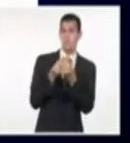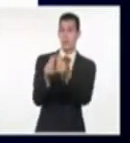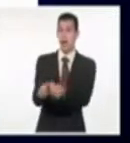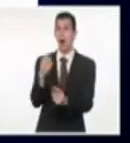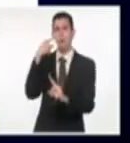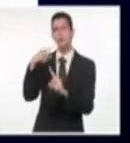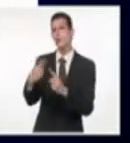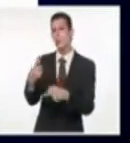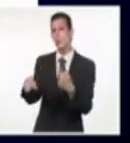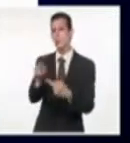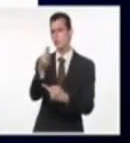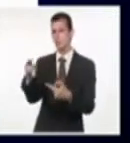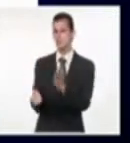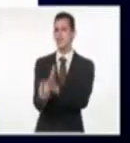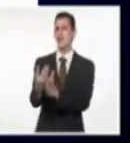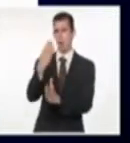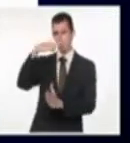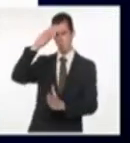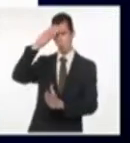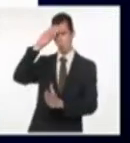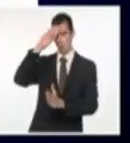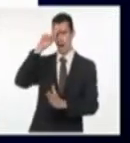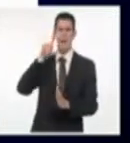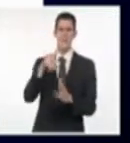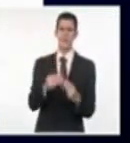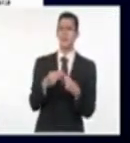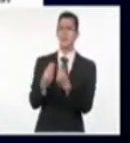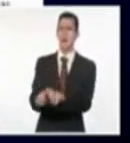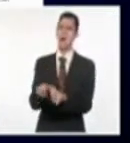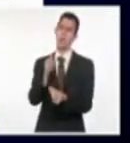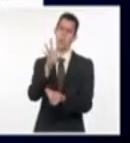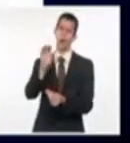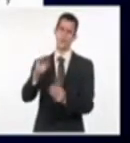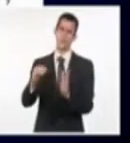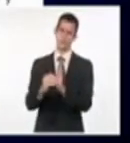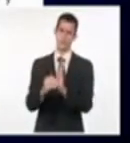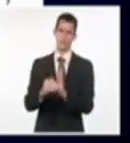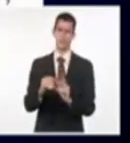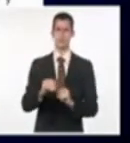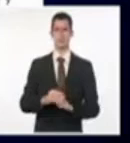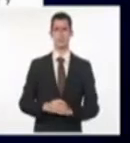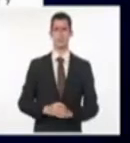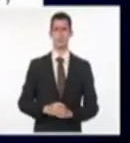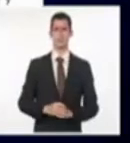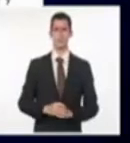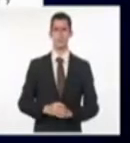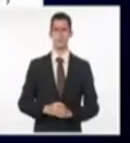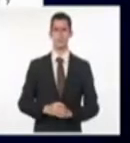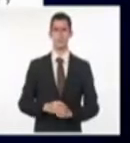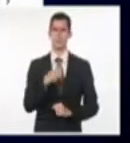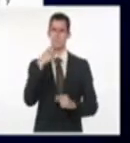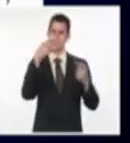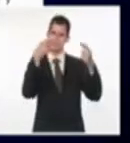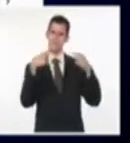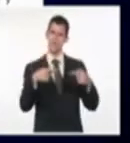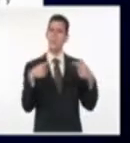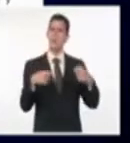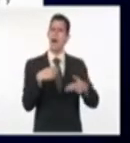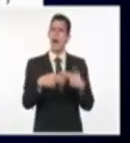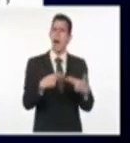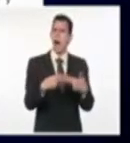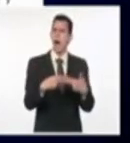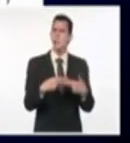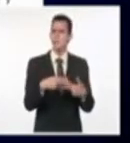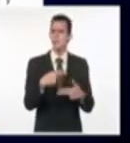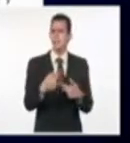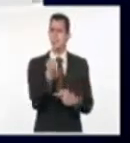ahí está también. Concluyó hace poco. Vamos a seguir buscando. Actividad 1, encuentro entre diversos espacios. Responsable Anameli